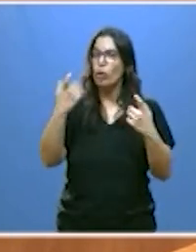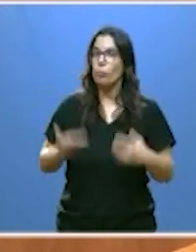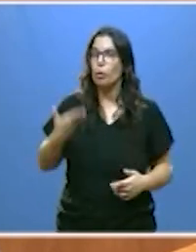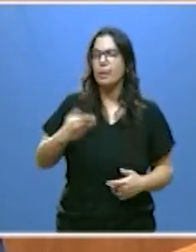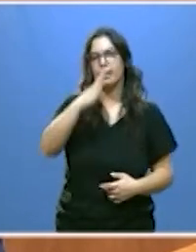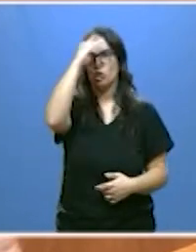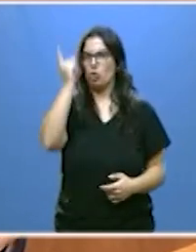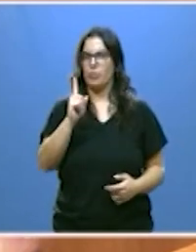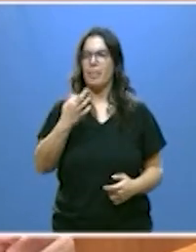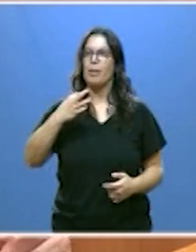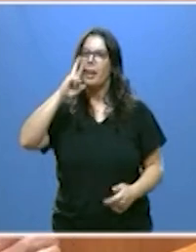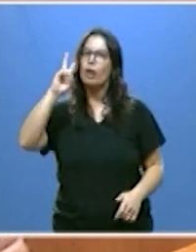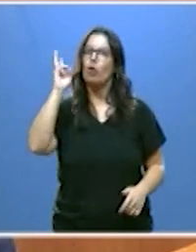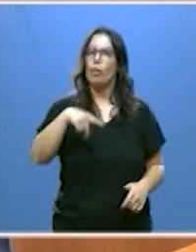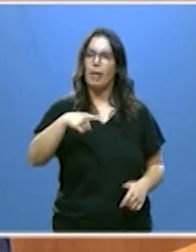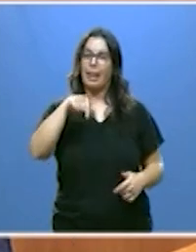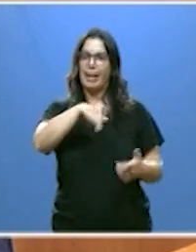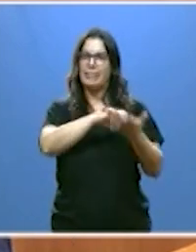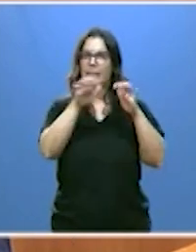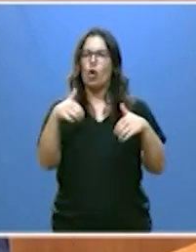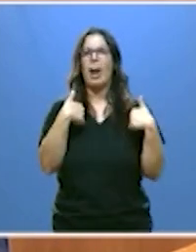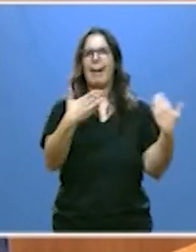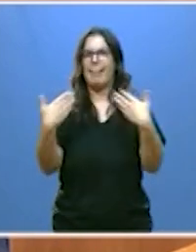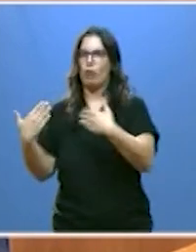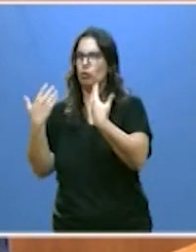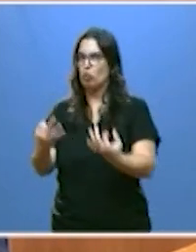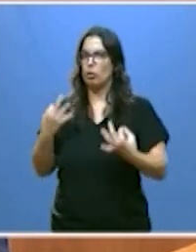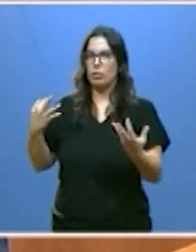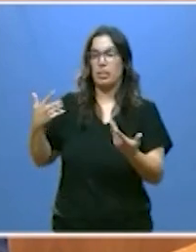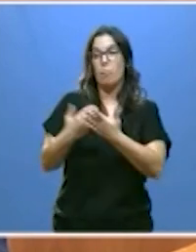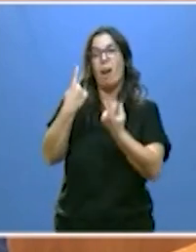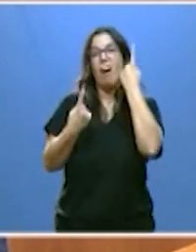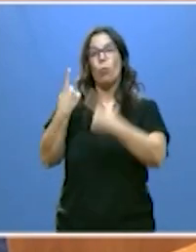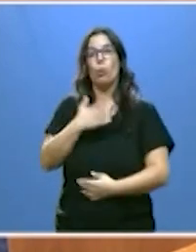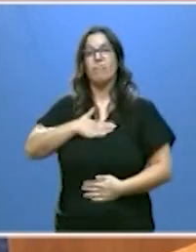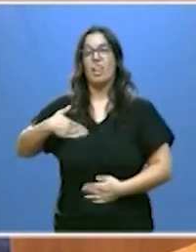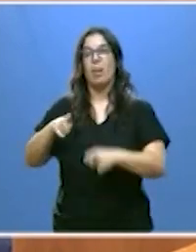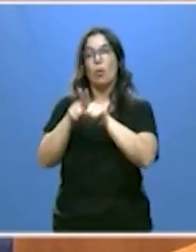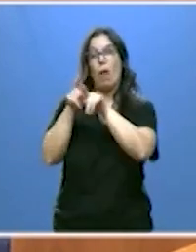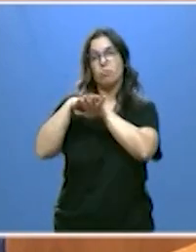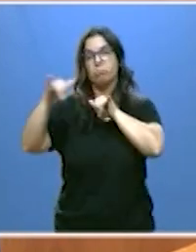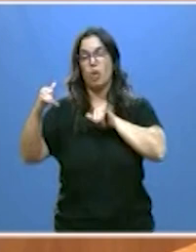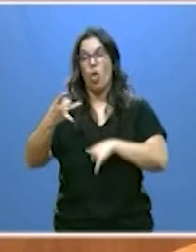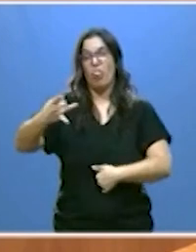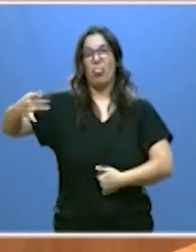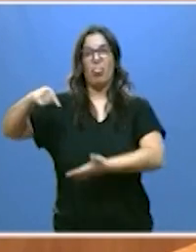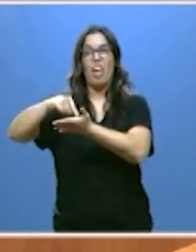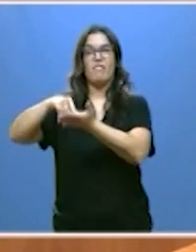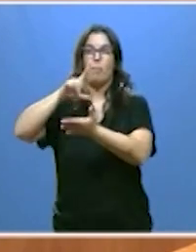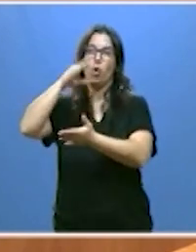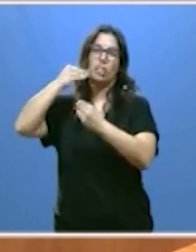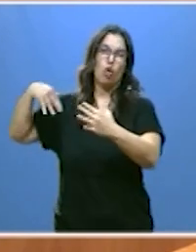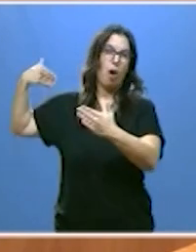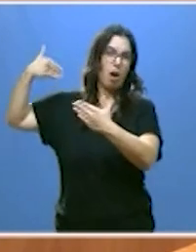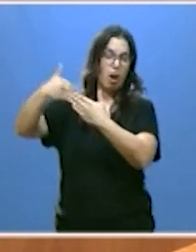que se reconozca la generosidad de Castilla y León frente a quienes creen que con pensaciones o deudas históricas solo